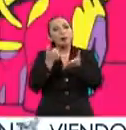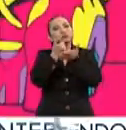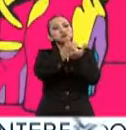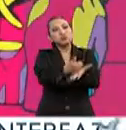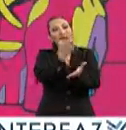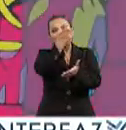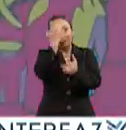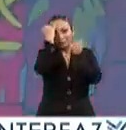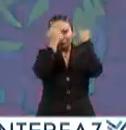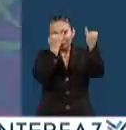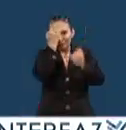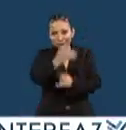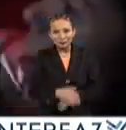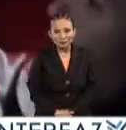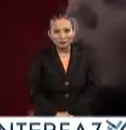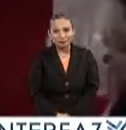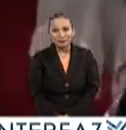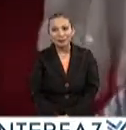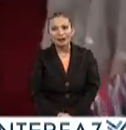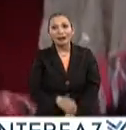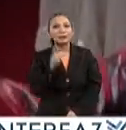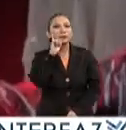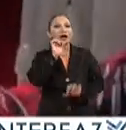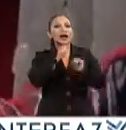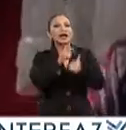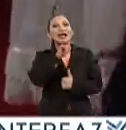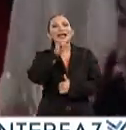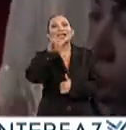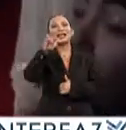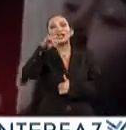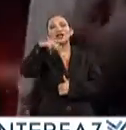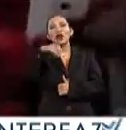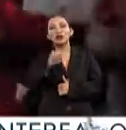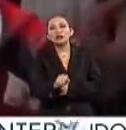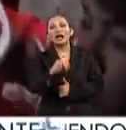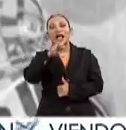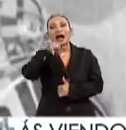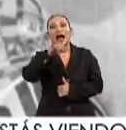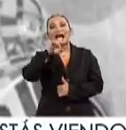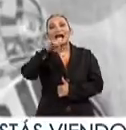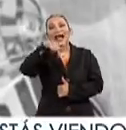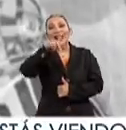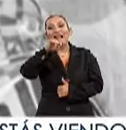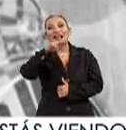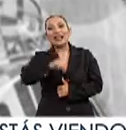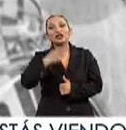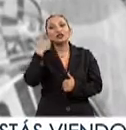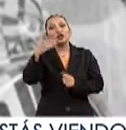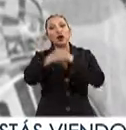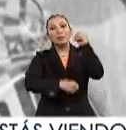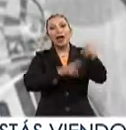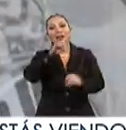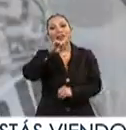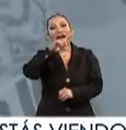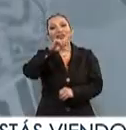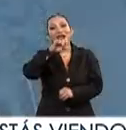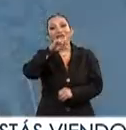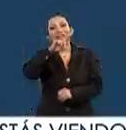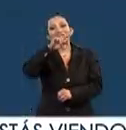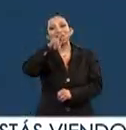esta iniciativa. La artista de Illinois, Jacqueline Bobak, presenta su controversial obra, Dada Divas.